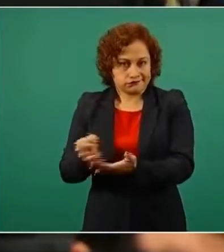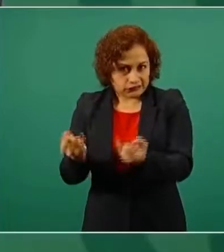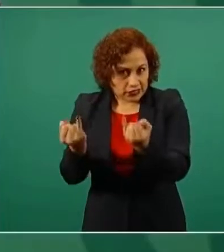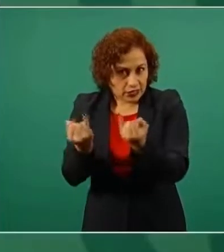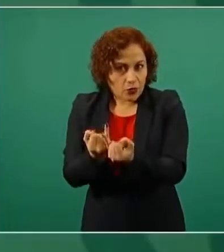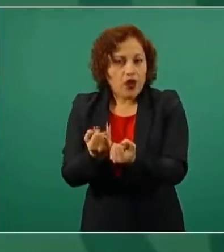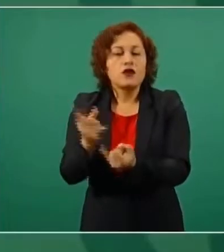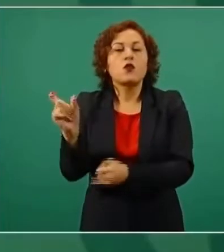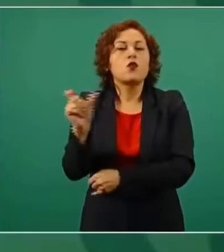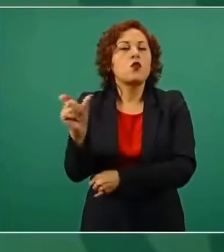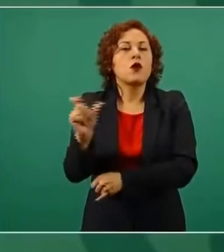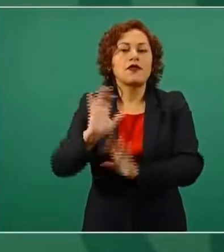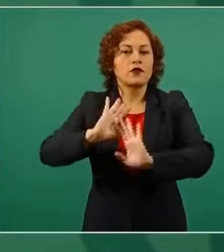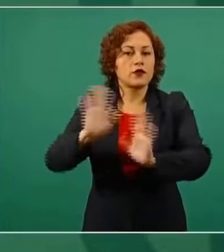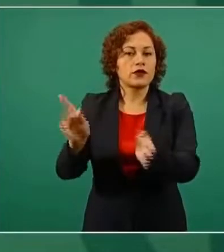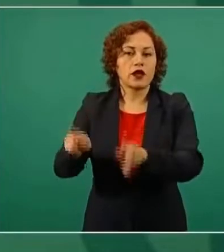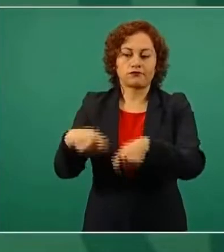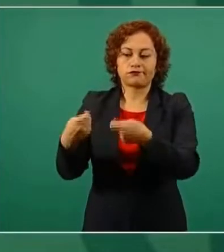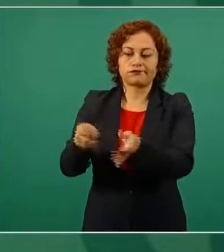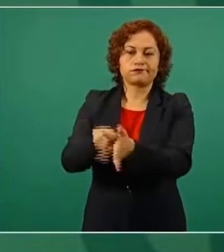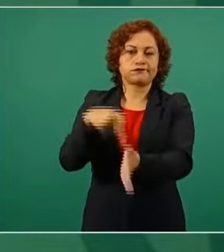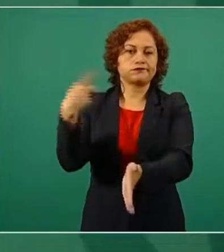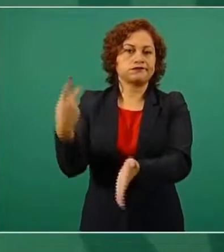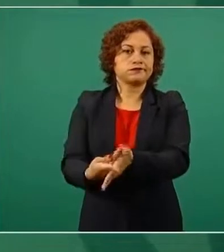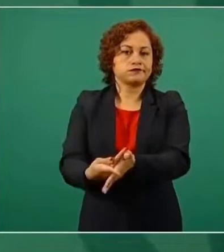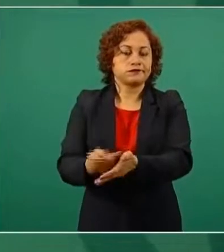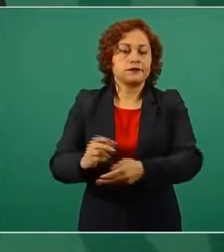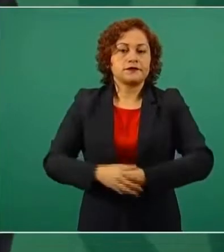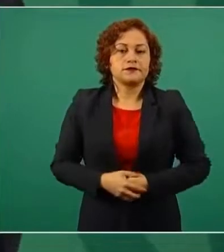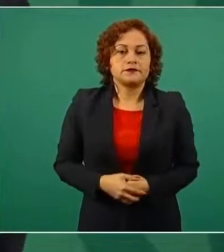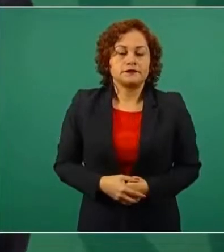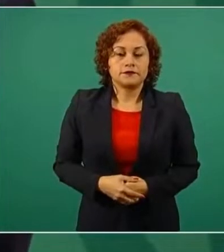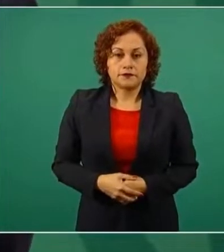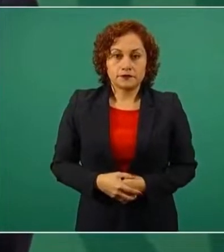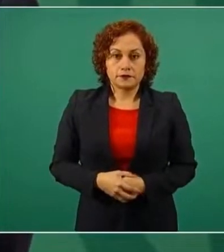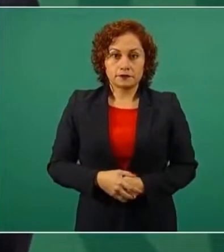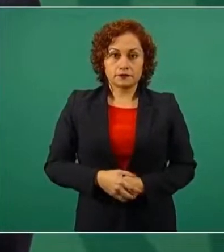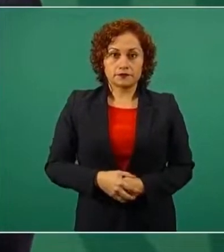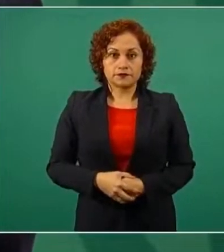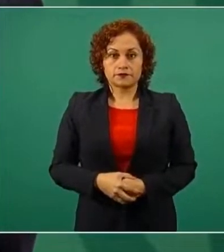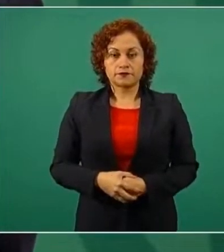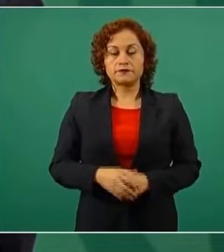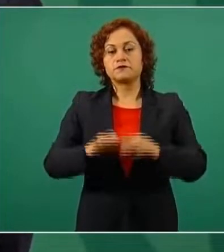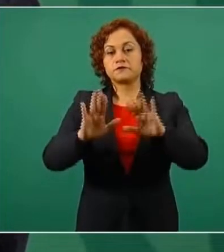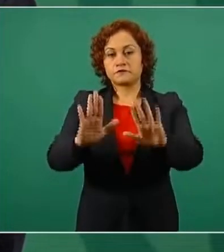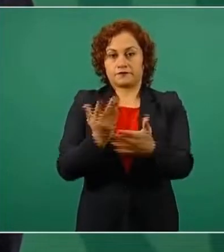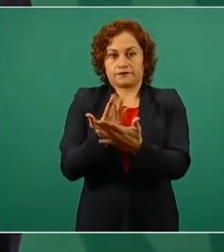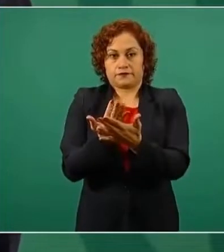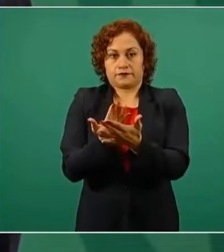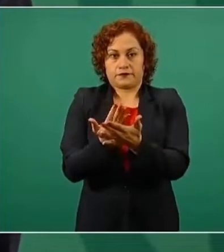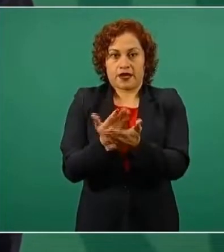presidente? Pues esperaríamos a que se apruebe la ley.